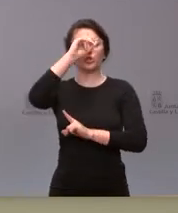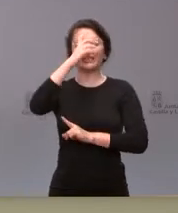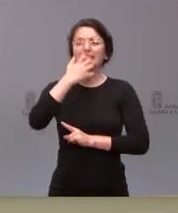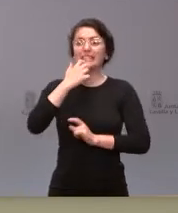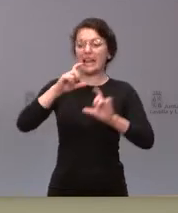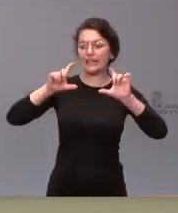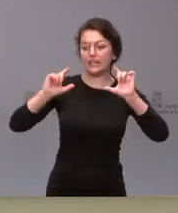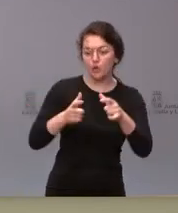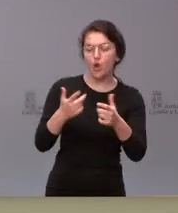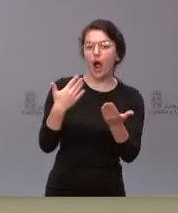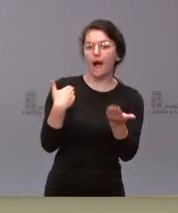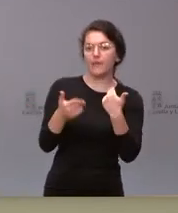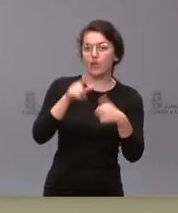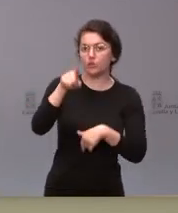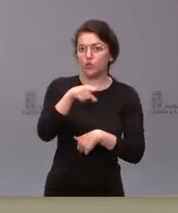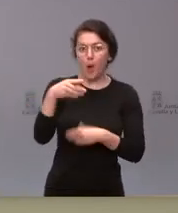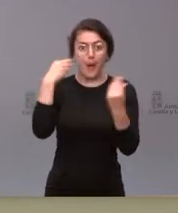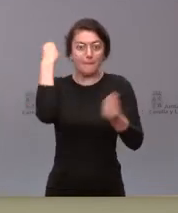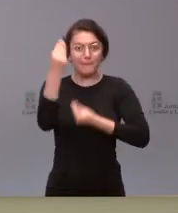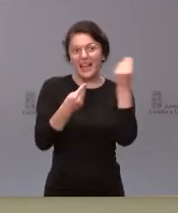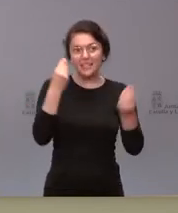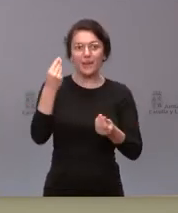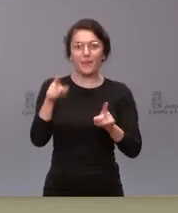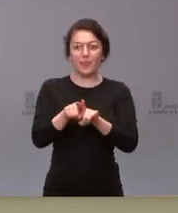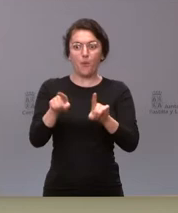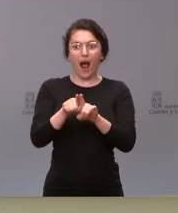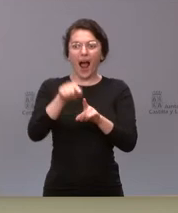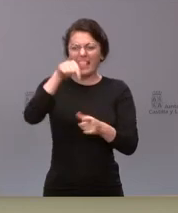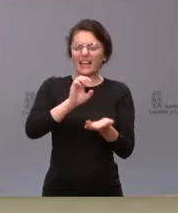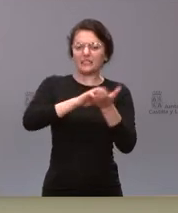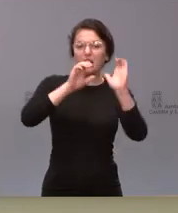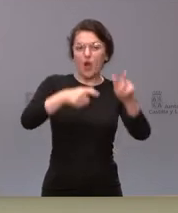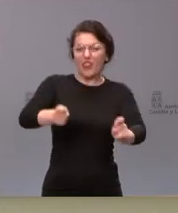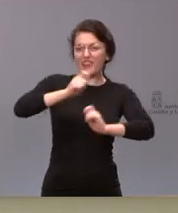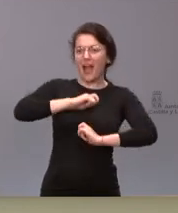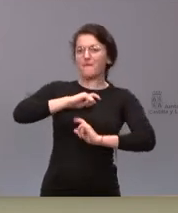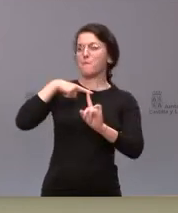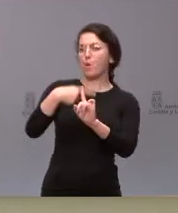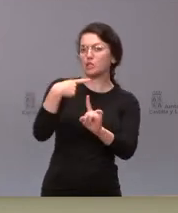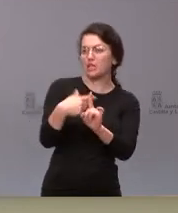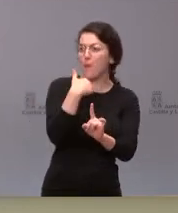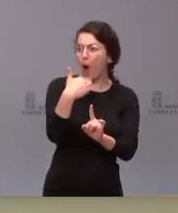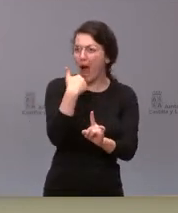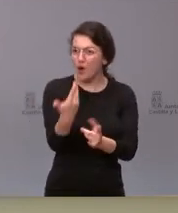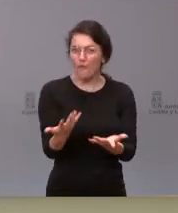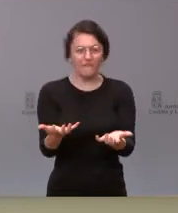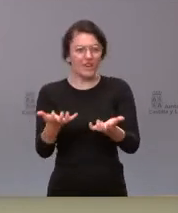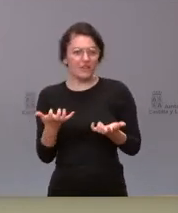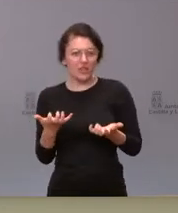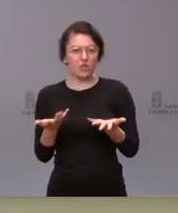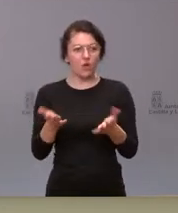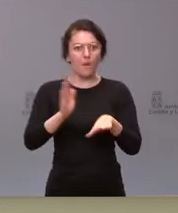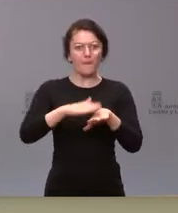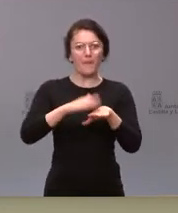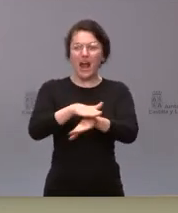¿entienden que beneficia a Castilla y León y también por extensión beneficia a la estabilidad del gobierno?